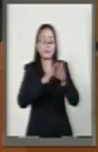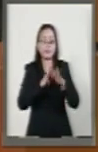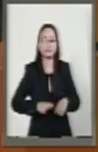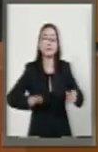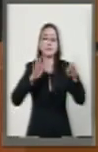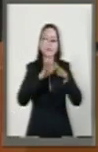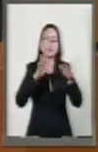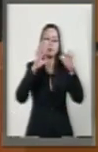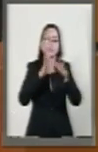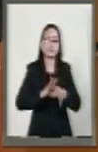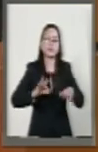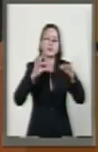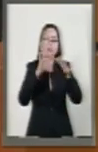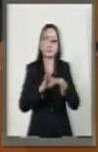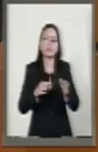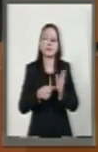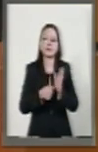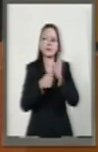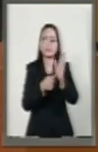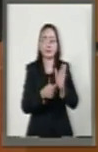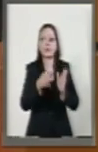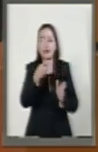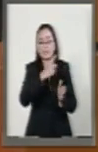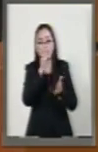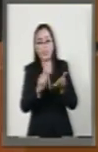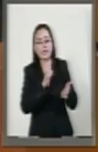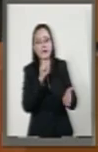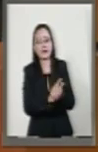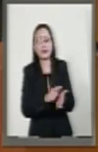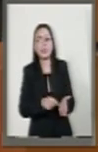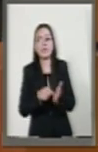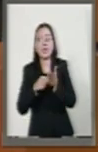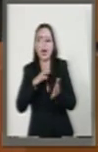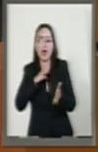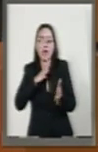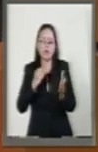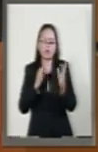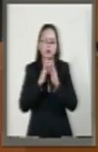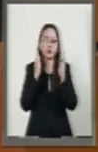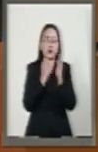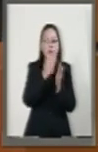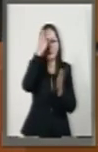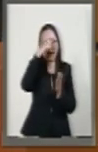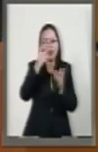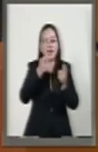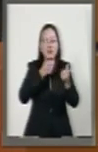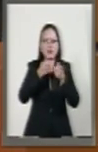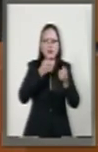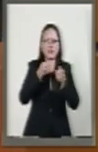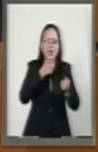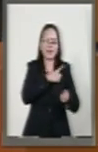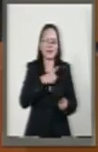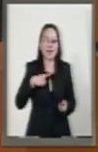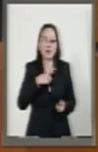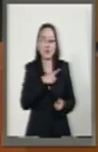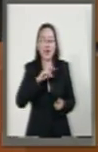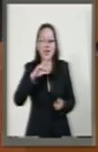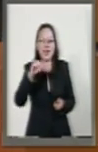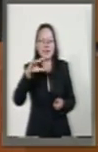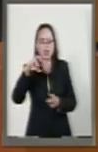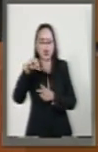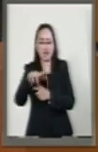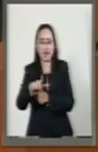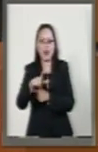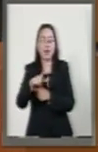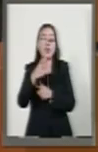que precisamente en esta ley no se contiene ningún mecanismo para controlar la deuda nacional. Solamente nos